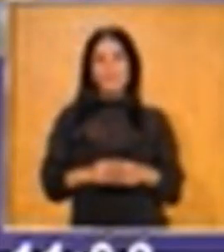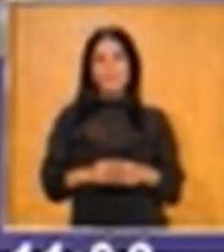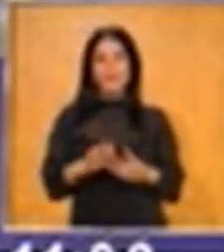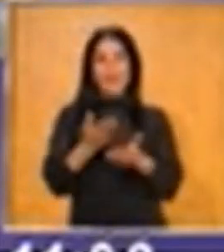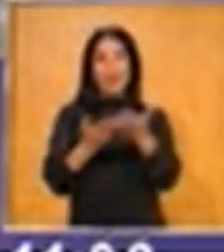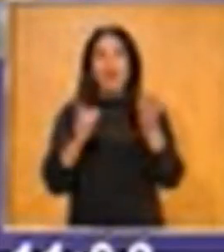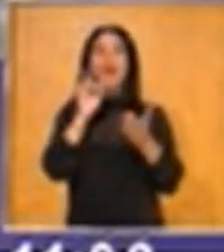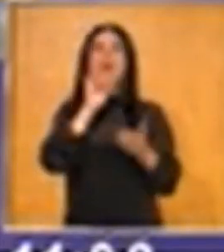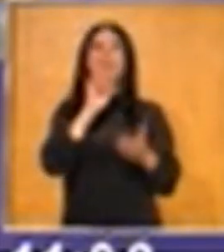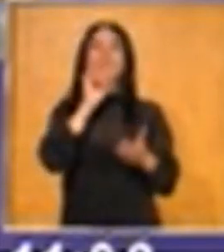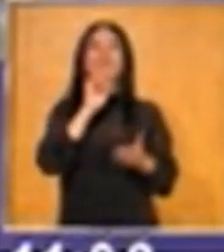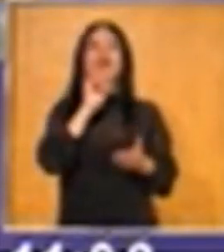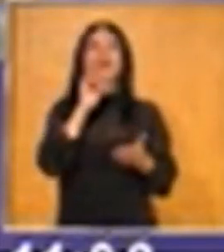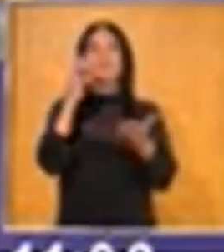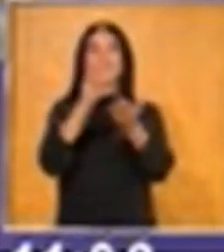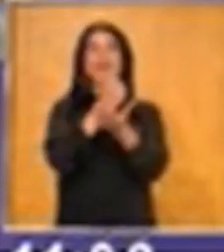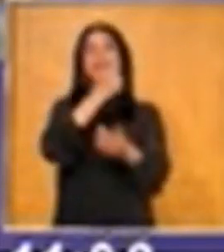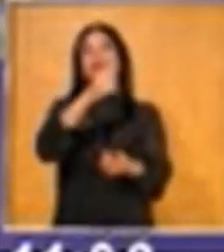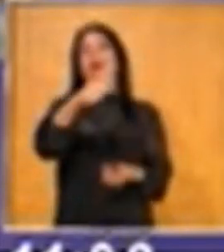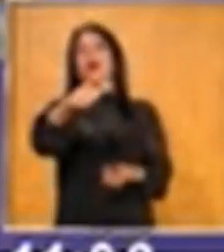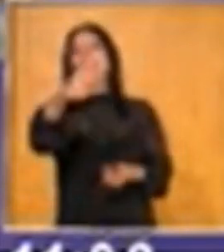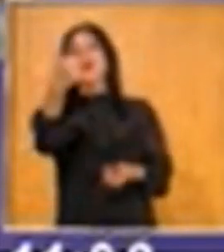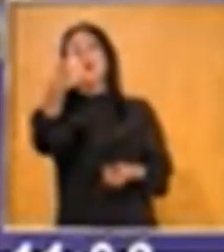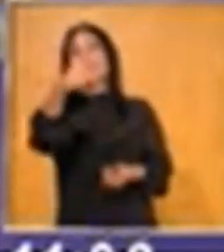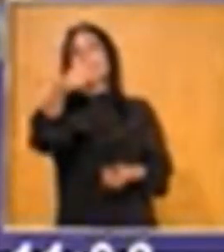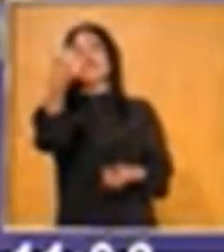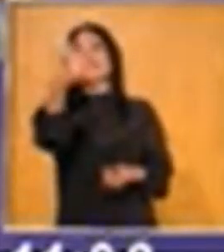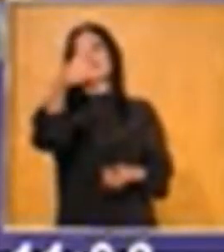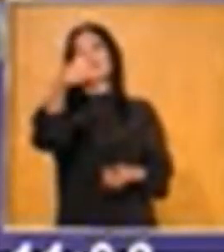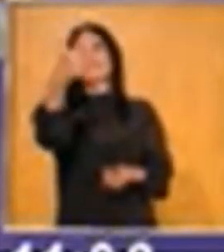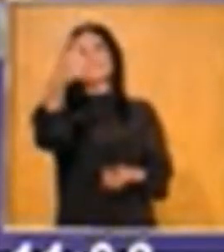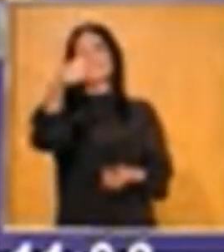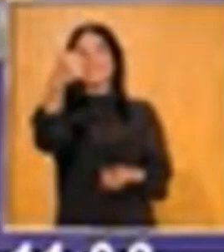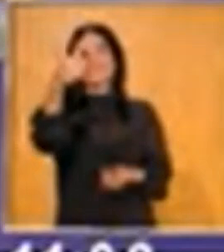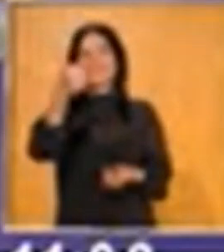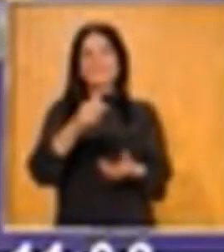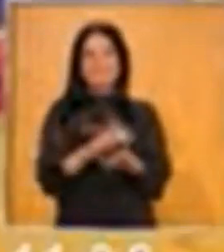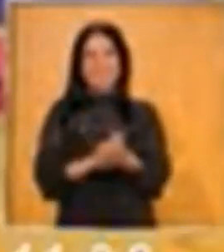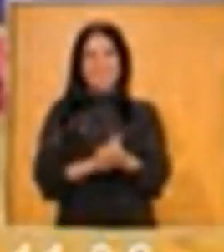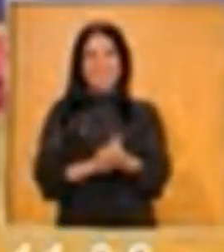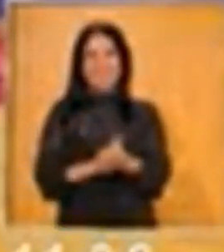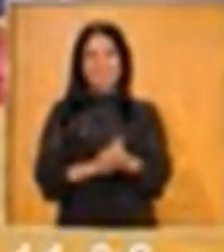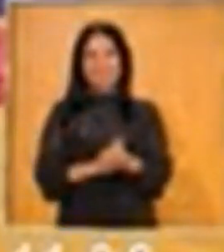Once. Once. Once. Voy a dar una de diez. Ya voy a llegar. Ya voy a llegar. llegar.